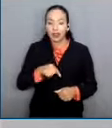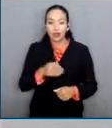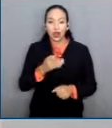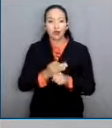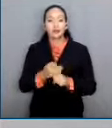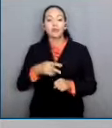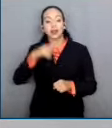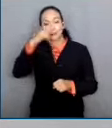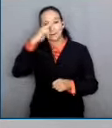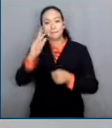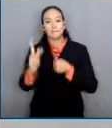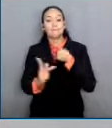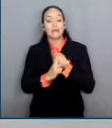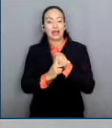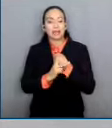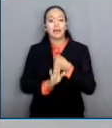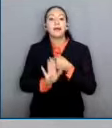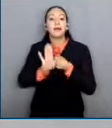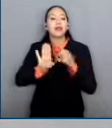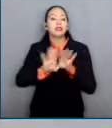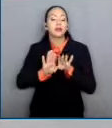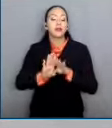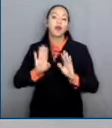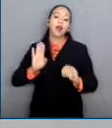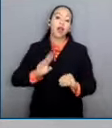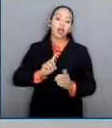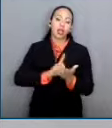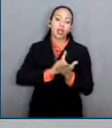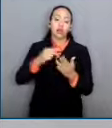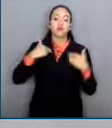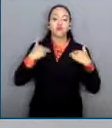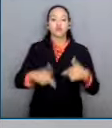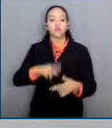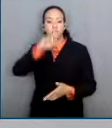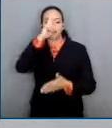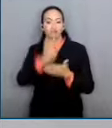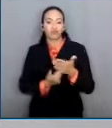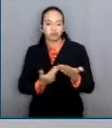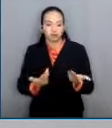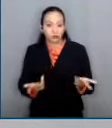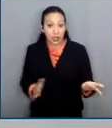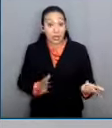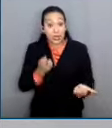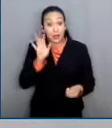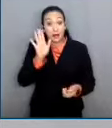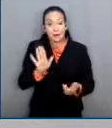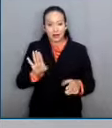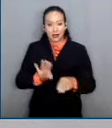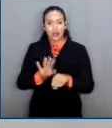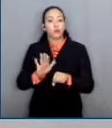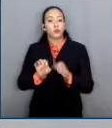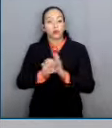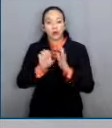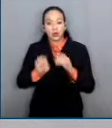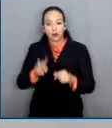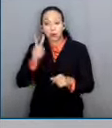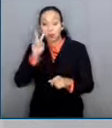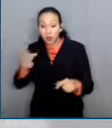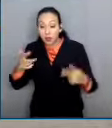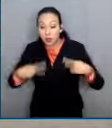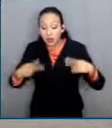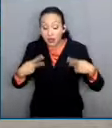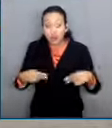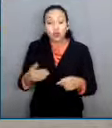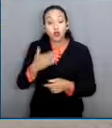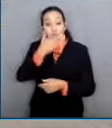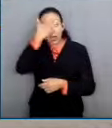viola los derechos humanos al faltar al principio de presunción de inocencia que es la base de los derechos humanos.